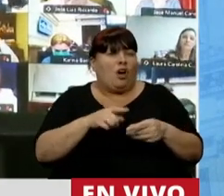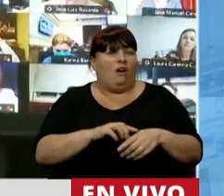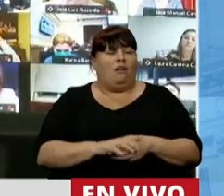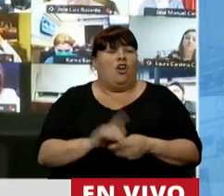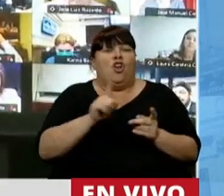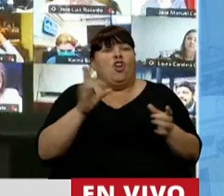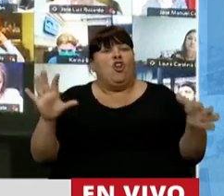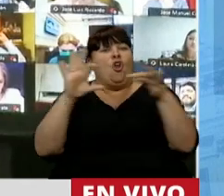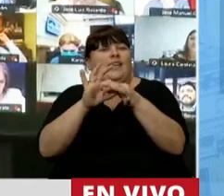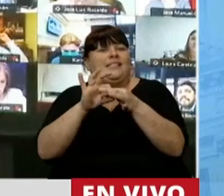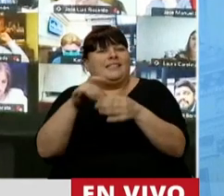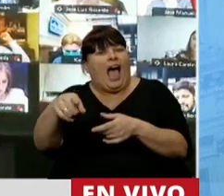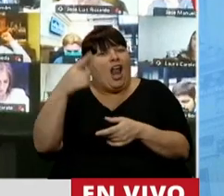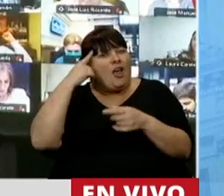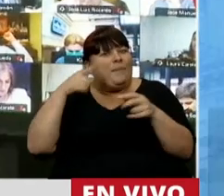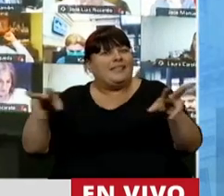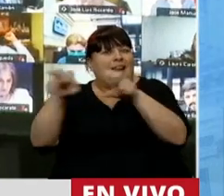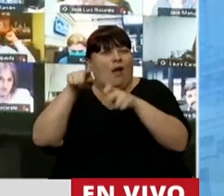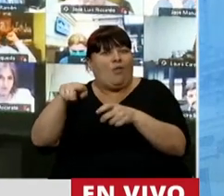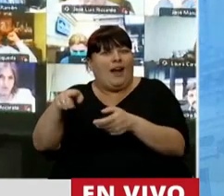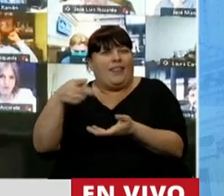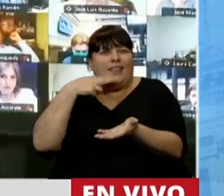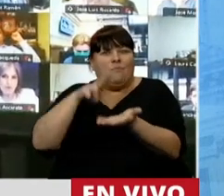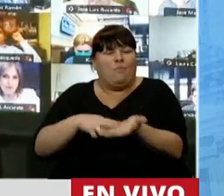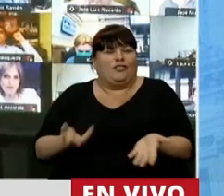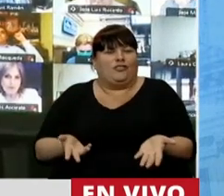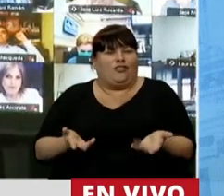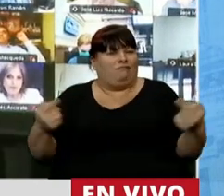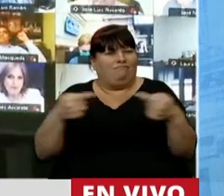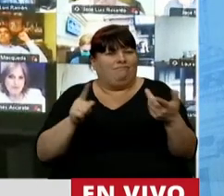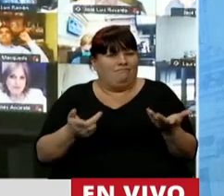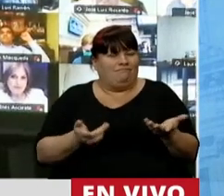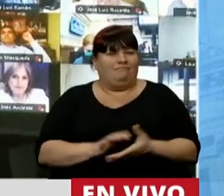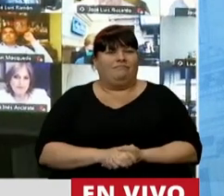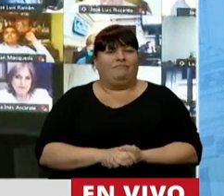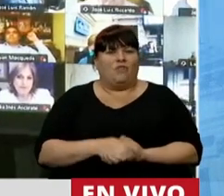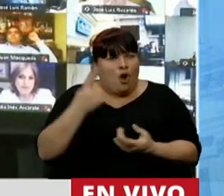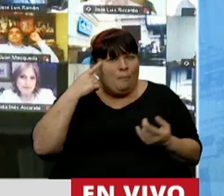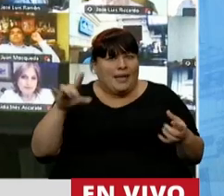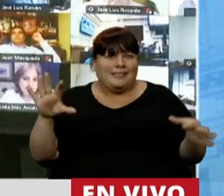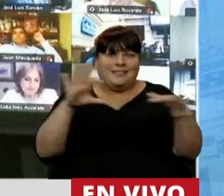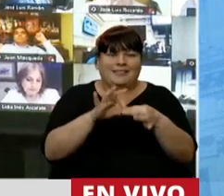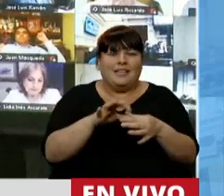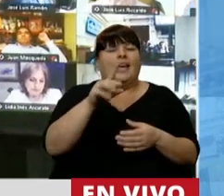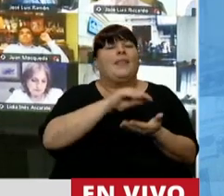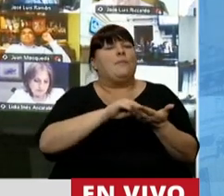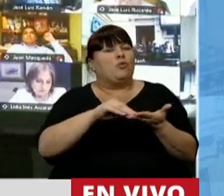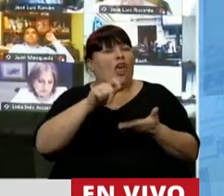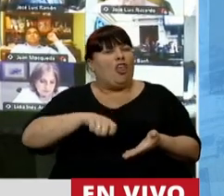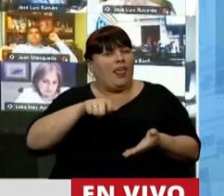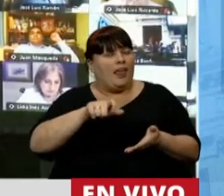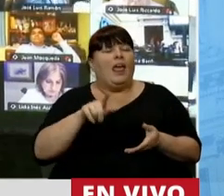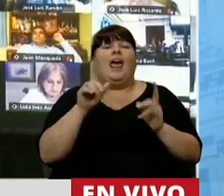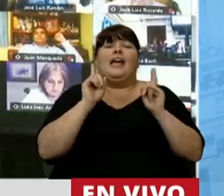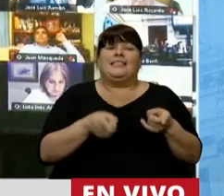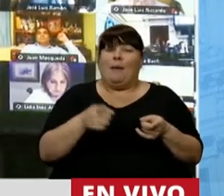contempla lo que ustedes piensan recaudar acá. Pero además de no contemplar eso, además